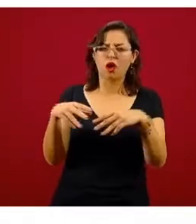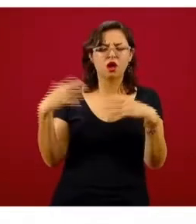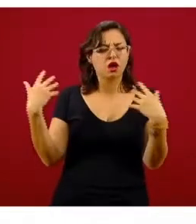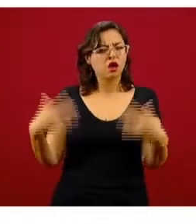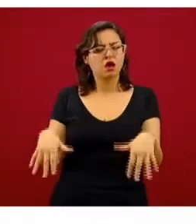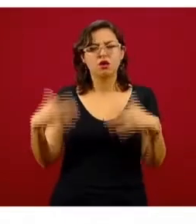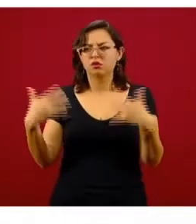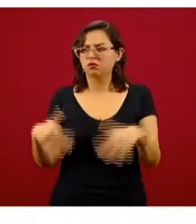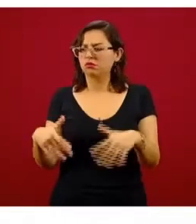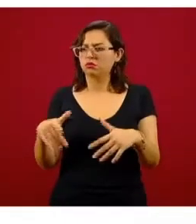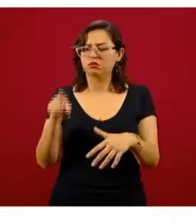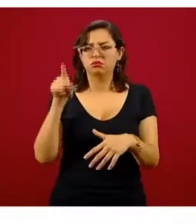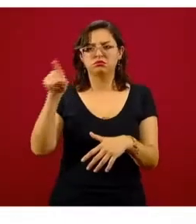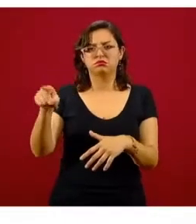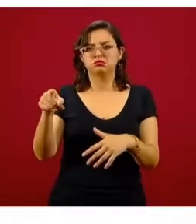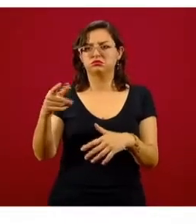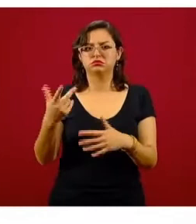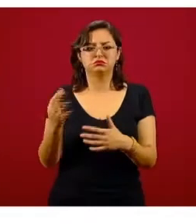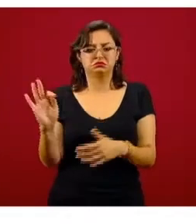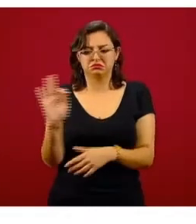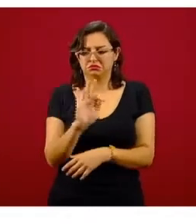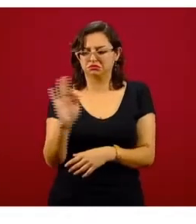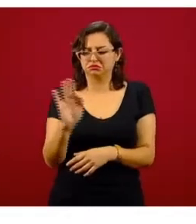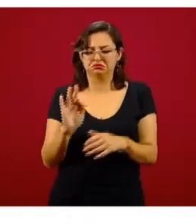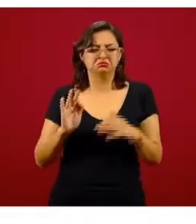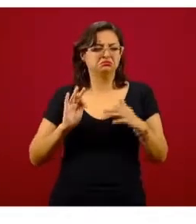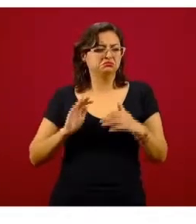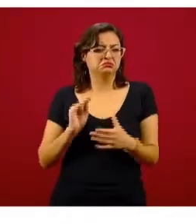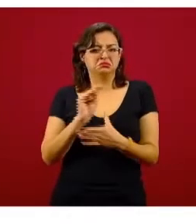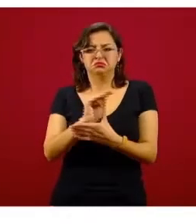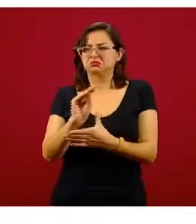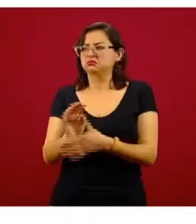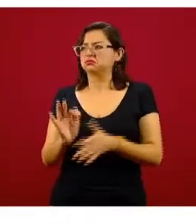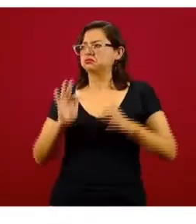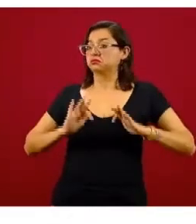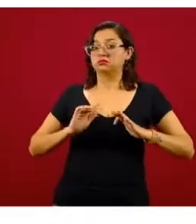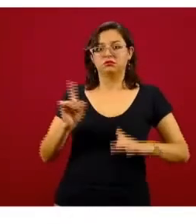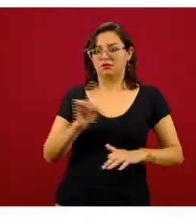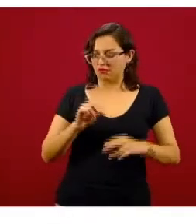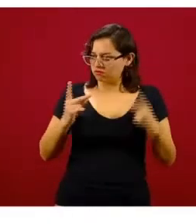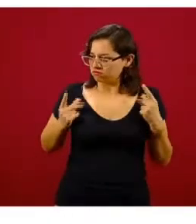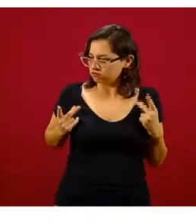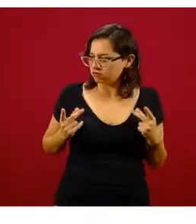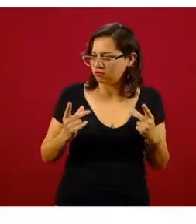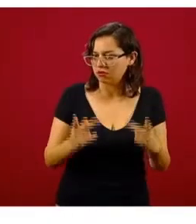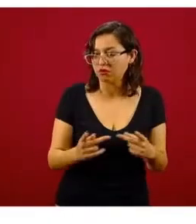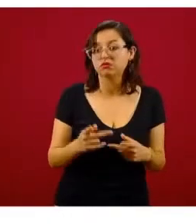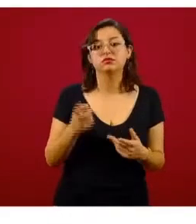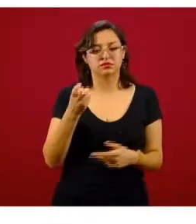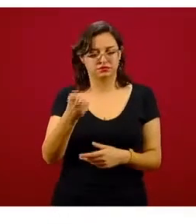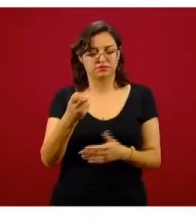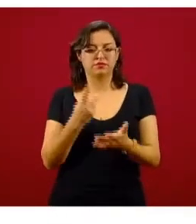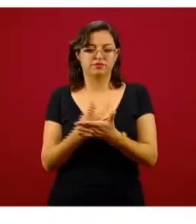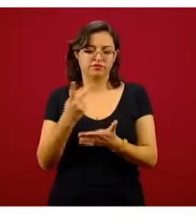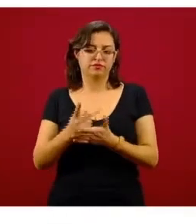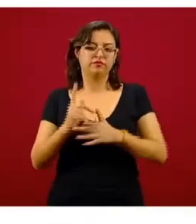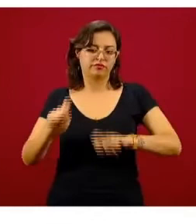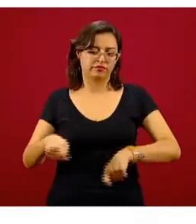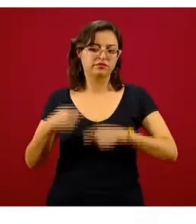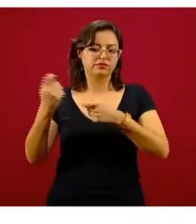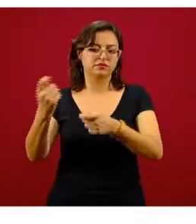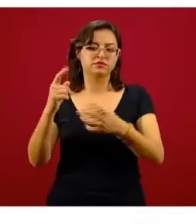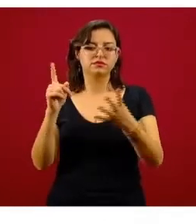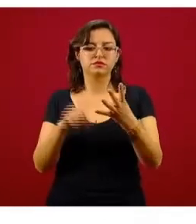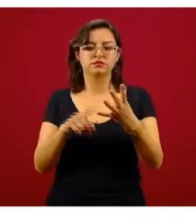norma, fuera de su espacio de confort y por eso estamos pensando en mil. Y por último, la